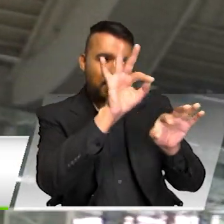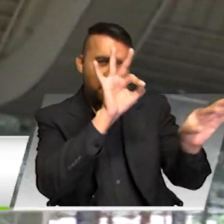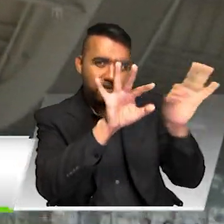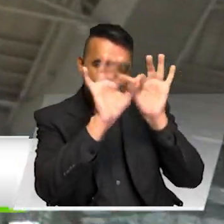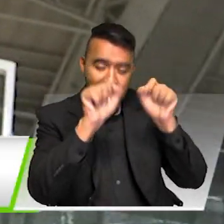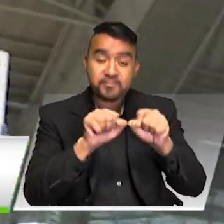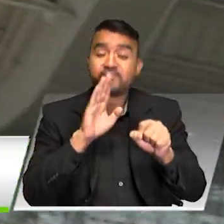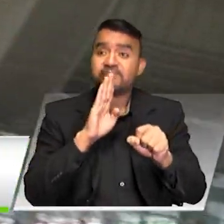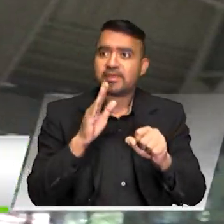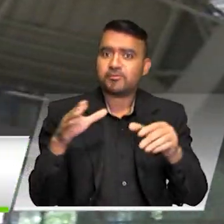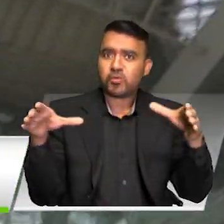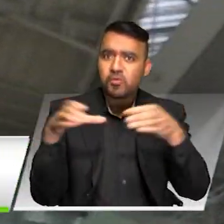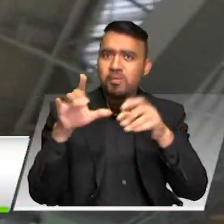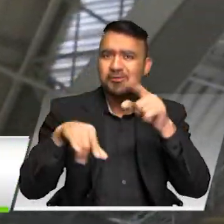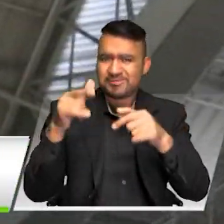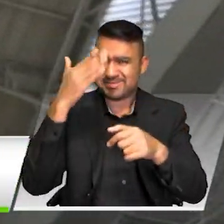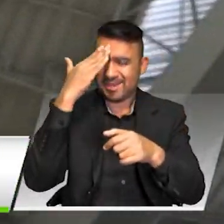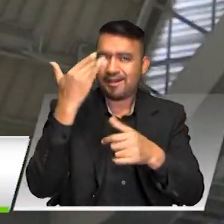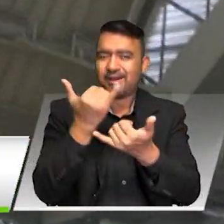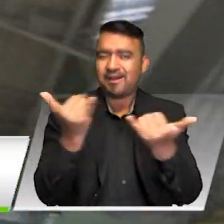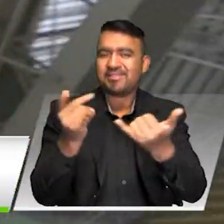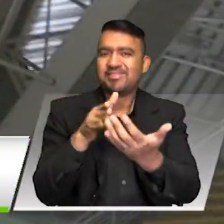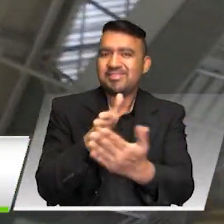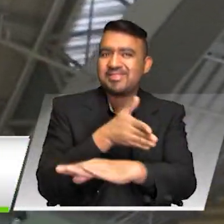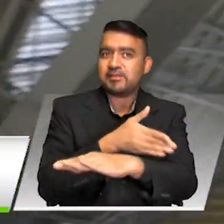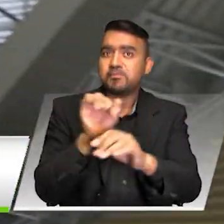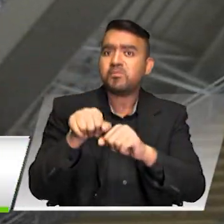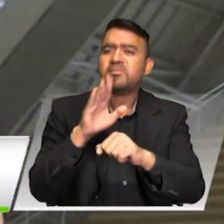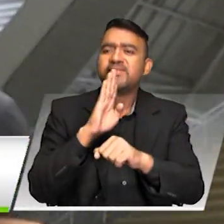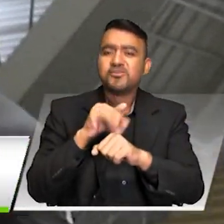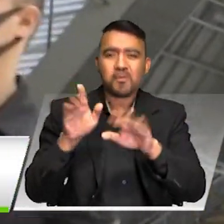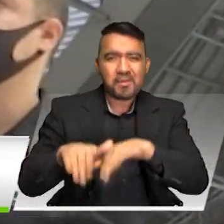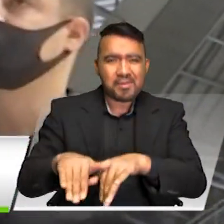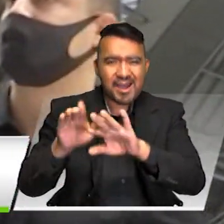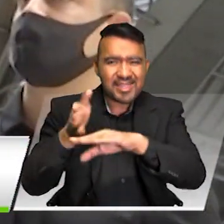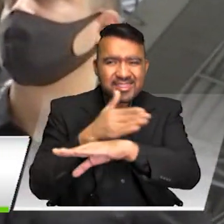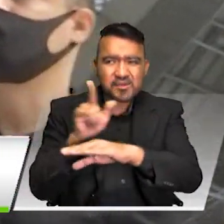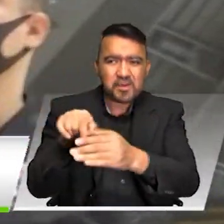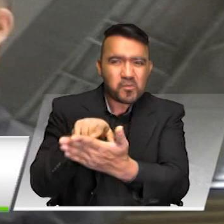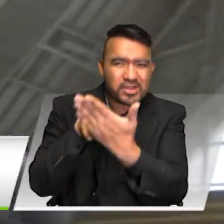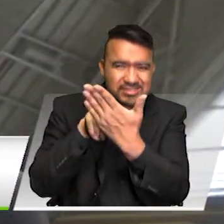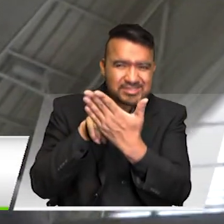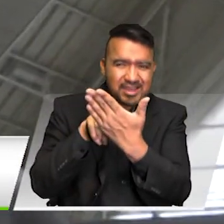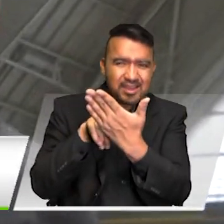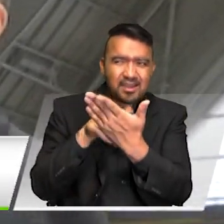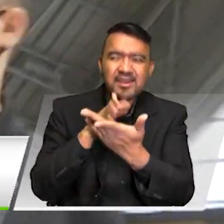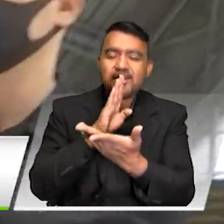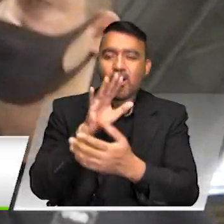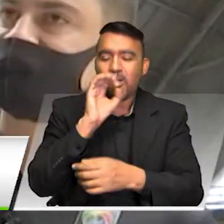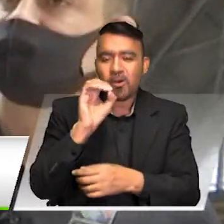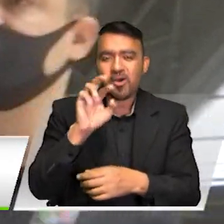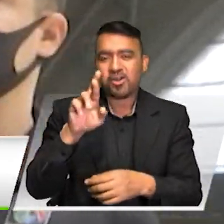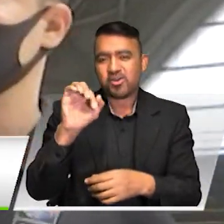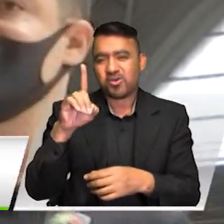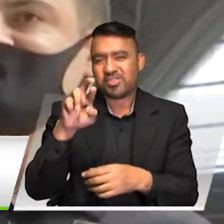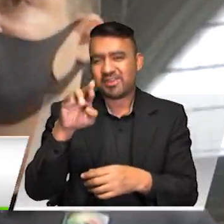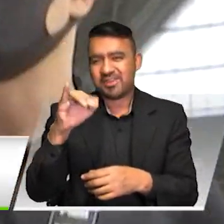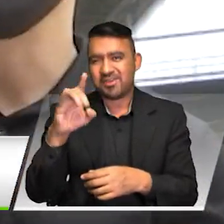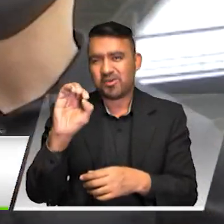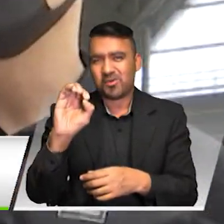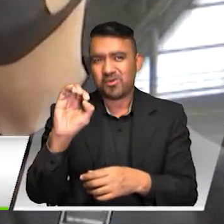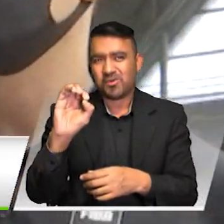Colegio de Árbitros de Baloncesto de Antioquia. En este momento somos dos árbitros internacionales, el compañero Rodrigo Mejía y mi persona.